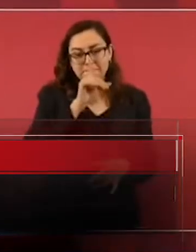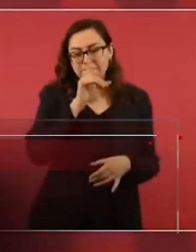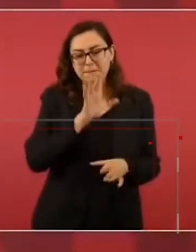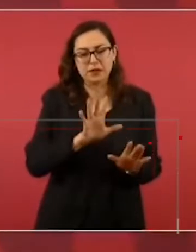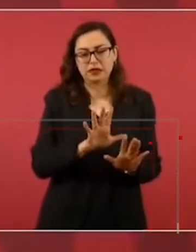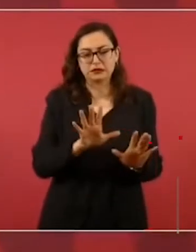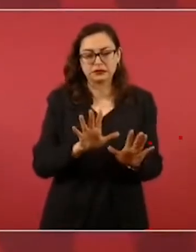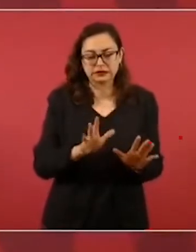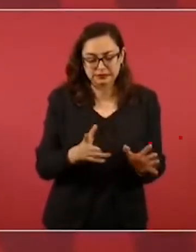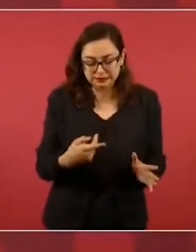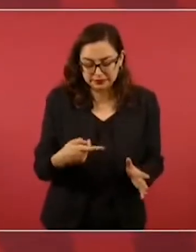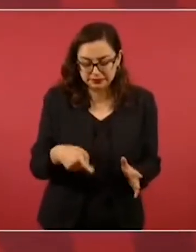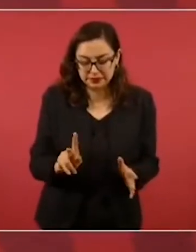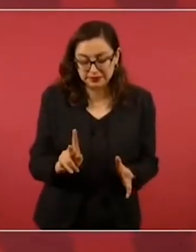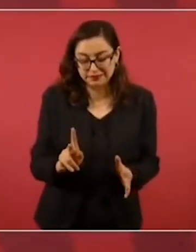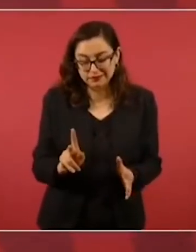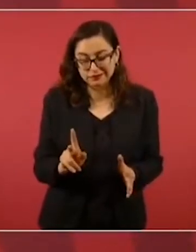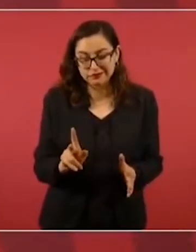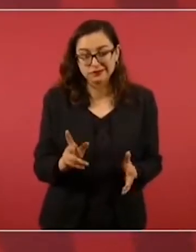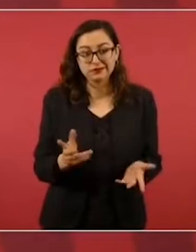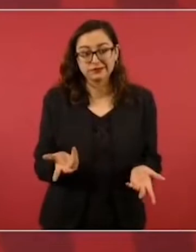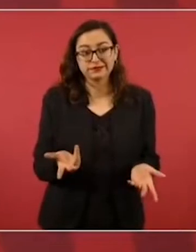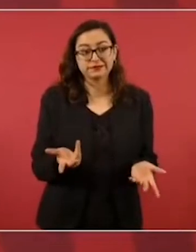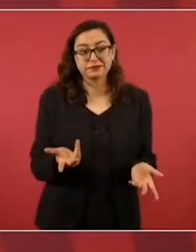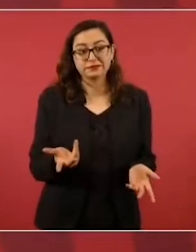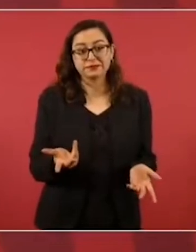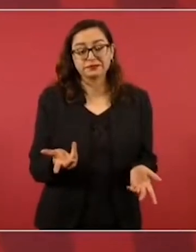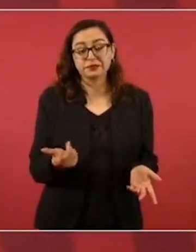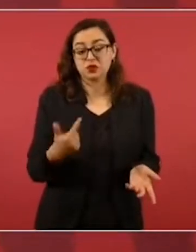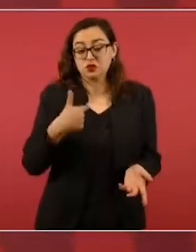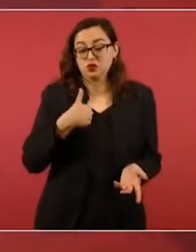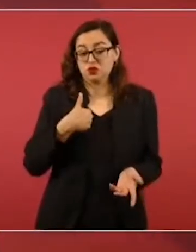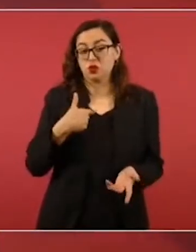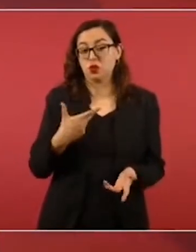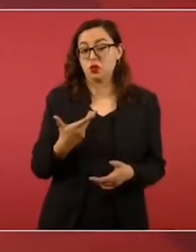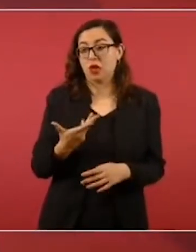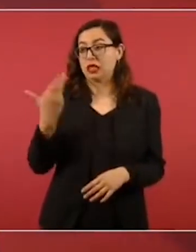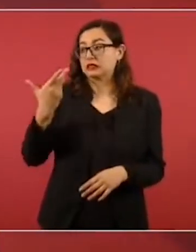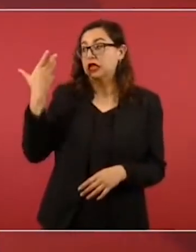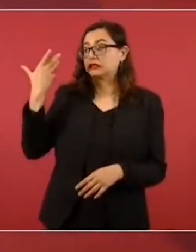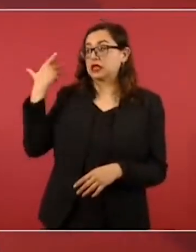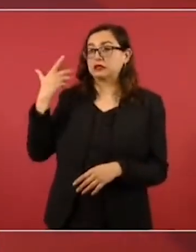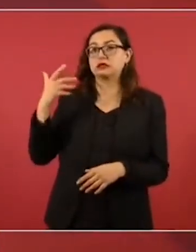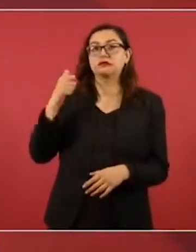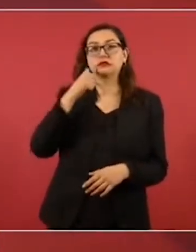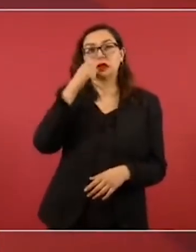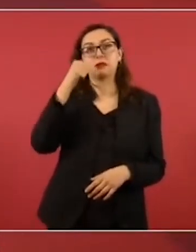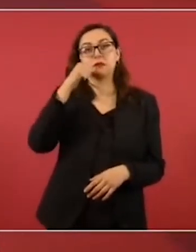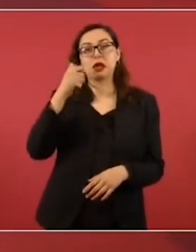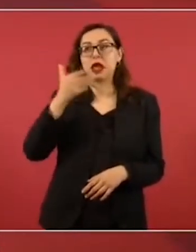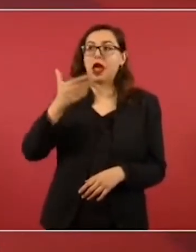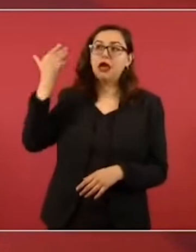hablan de que todo le hecho la culpa al pasado, pero lo